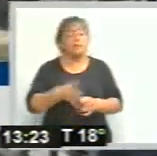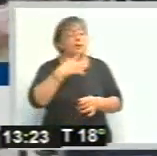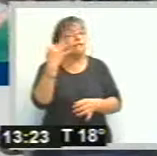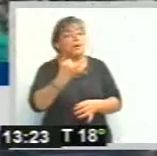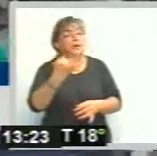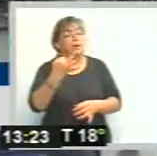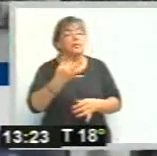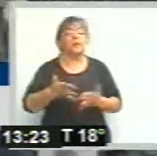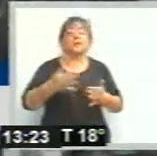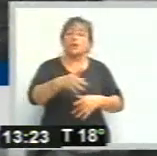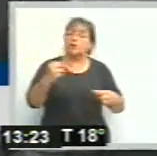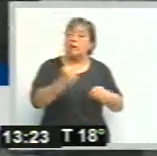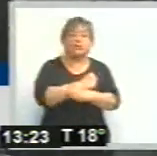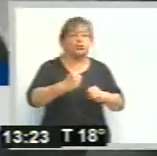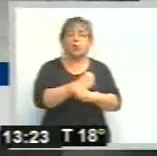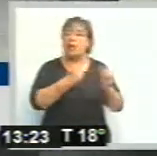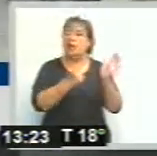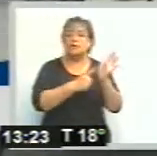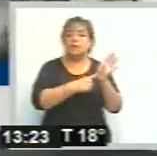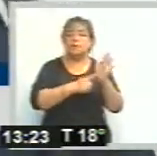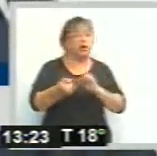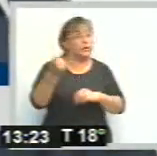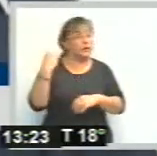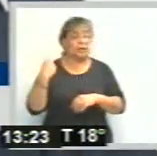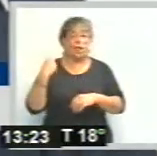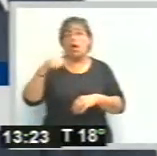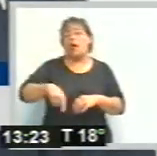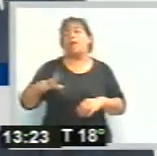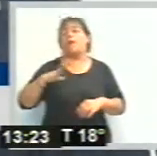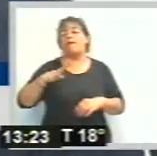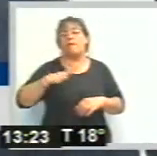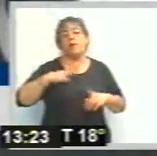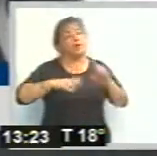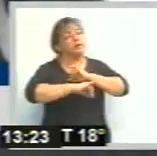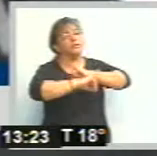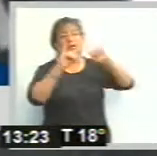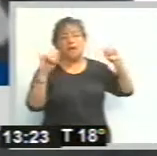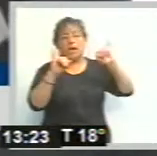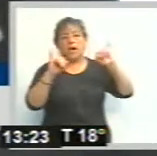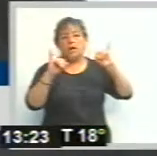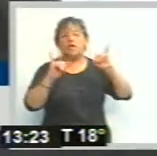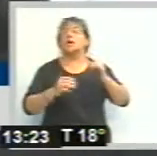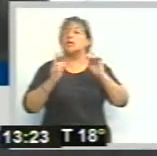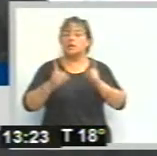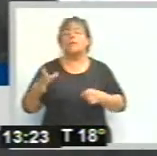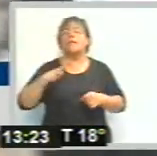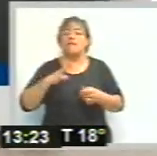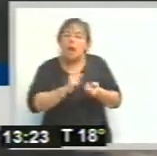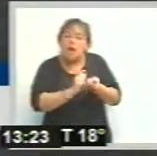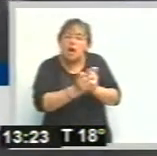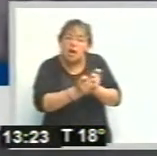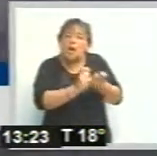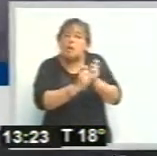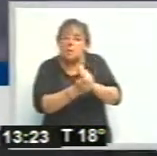que a pesar de que se sancionó la norma ayer, ahora falta su promulgación y falta sobre todo la reglamentación